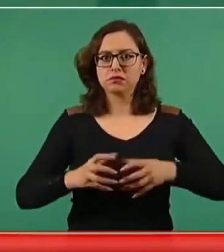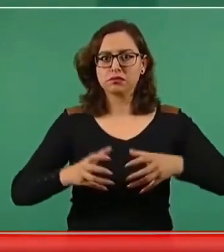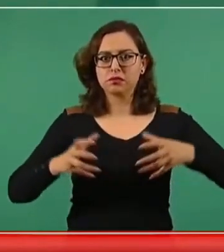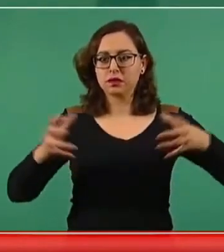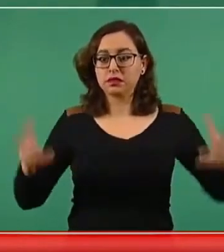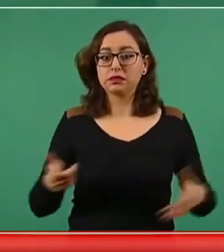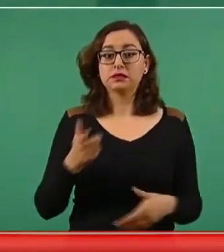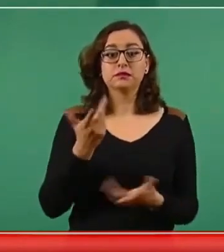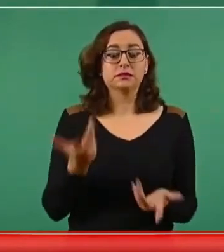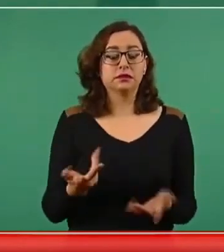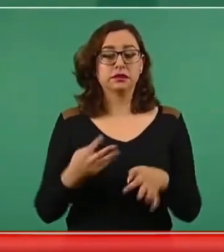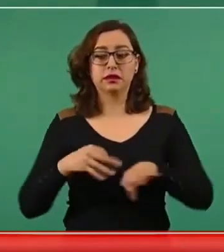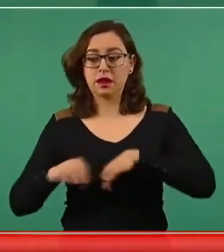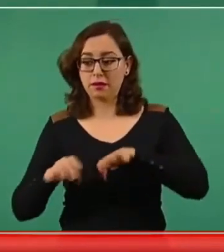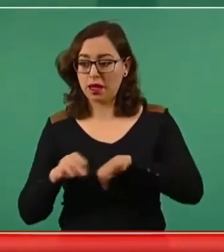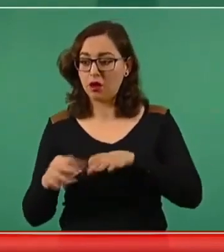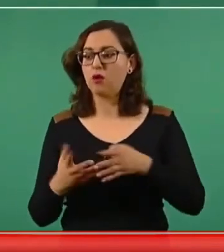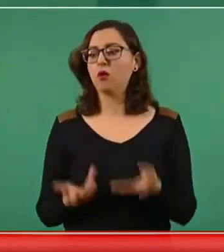divisas,